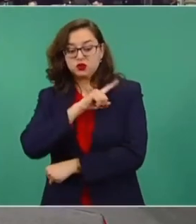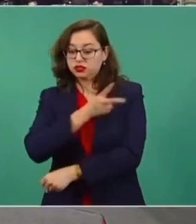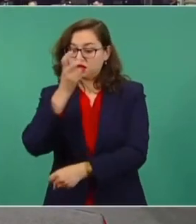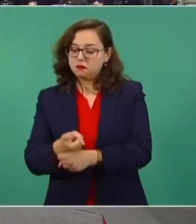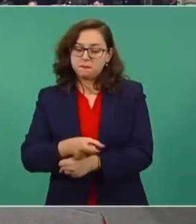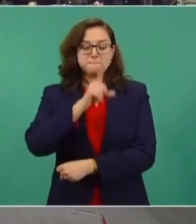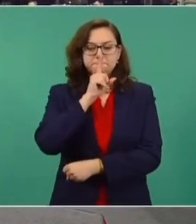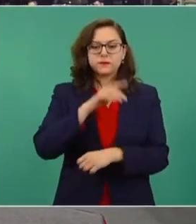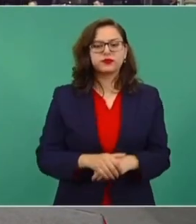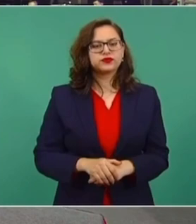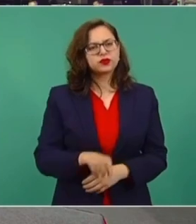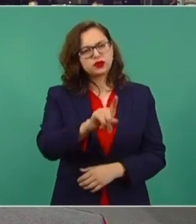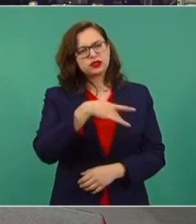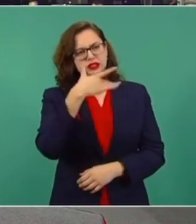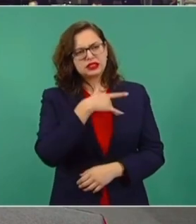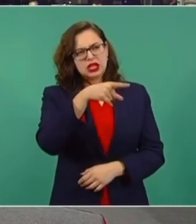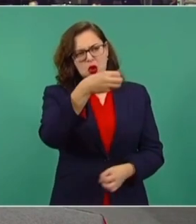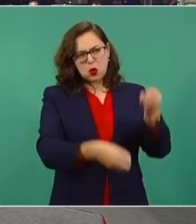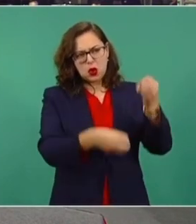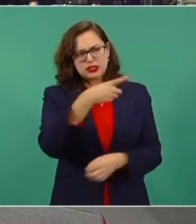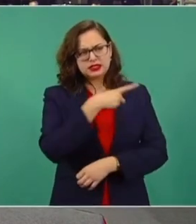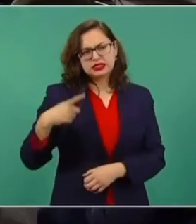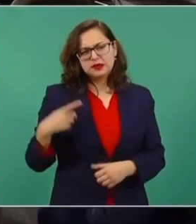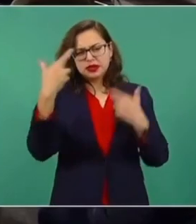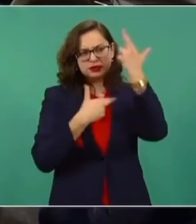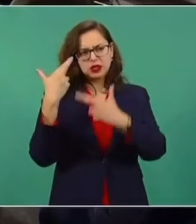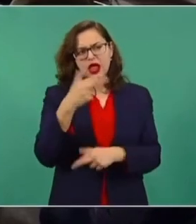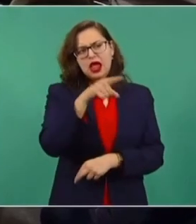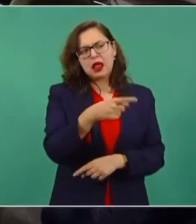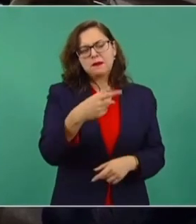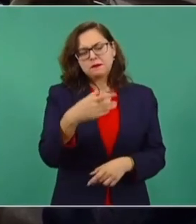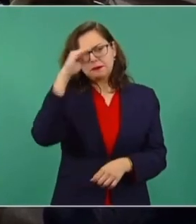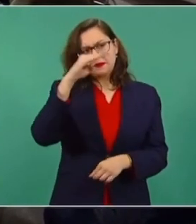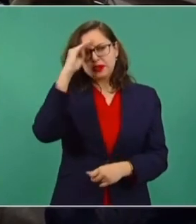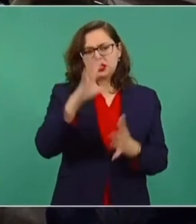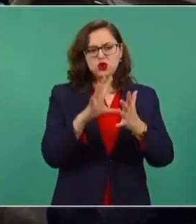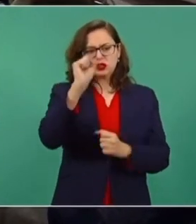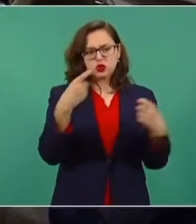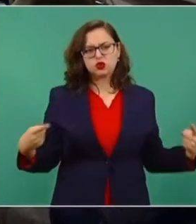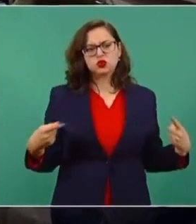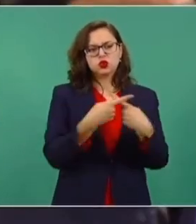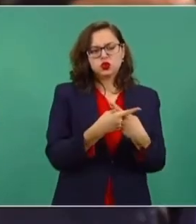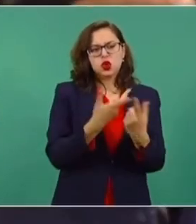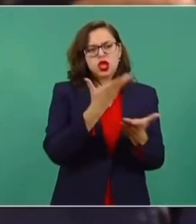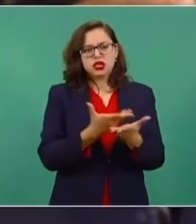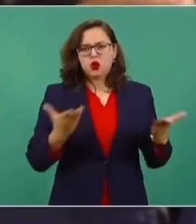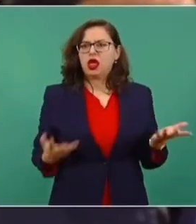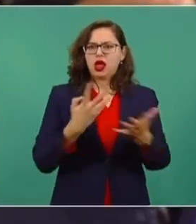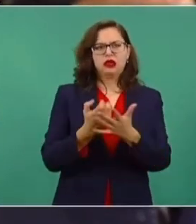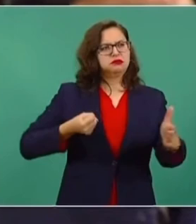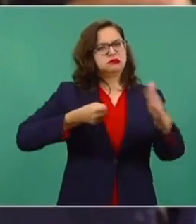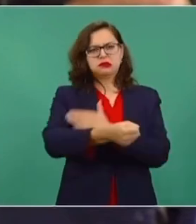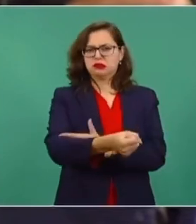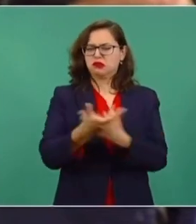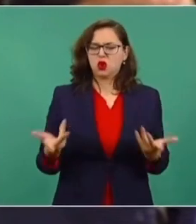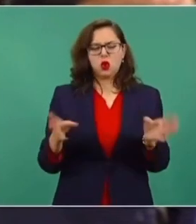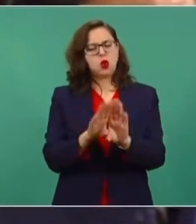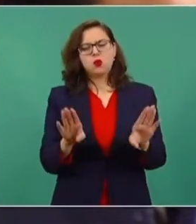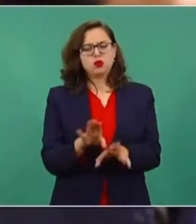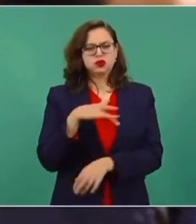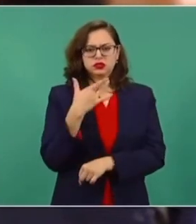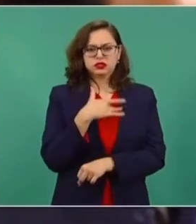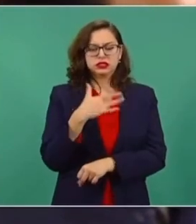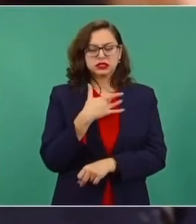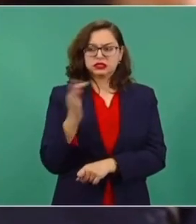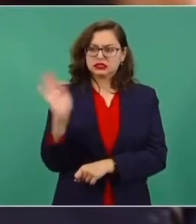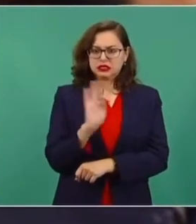que se debería revisar la acción de ese juez, porque primero decía que se estaba violando la Constitución de que no se había fundamentado bien el caso de Rosario. Y ahora dice que necesita mantenerse